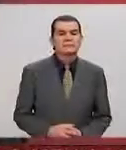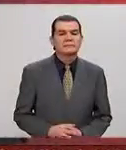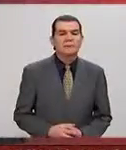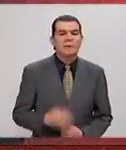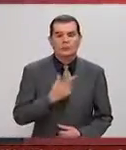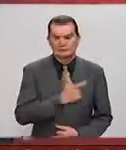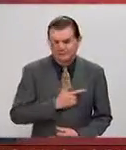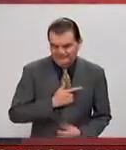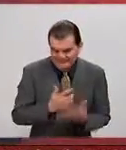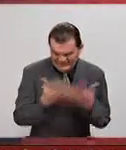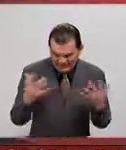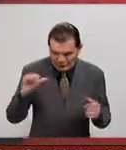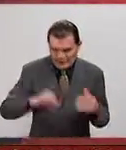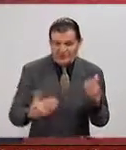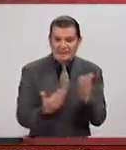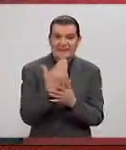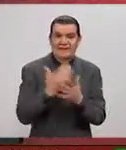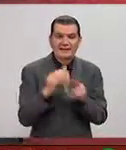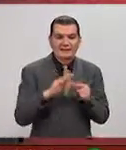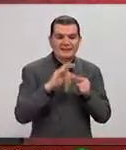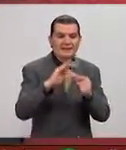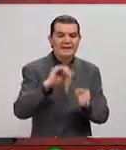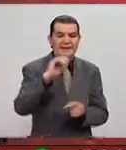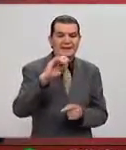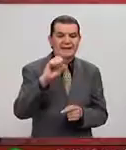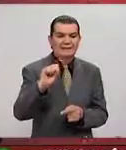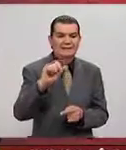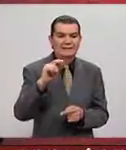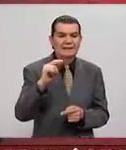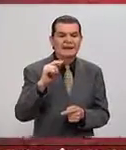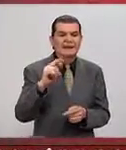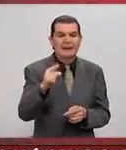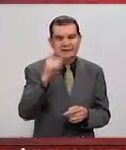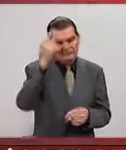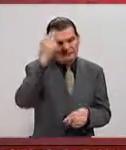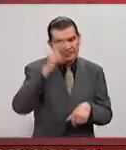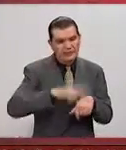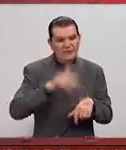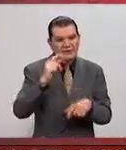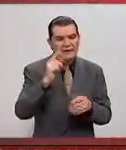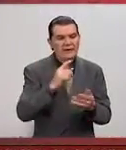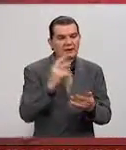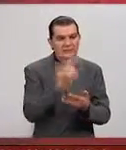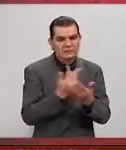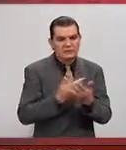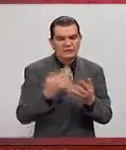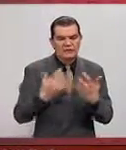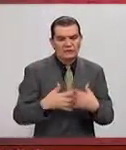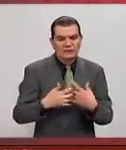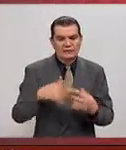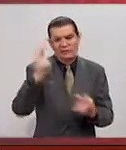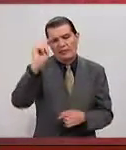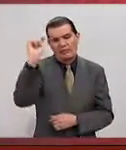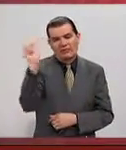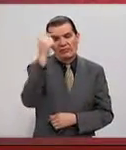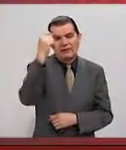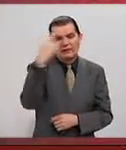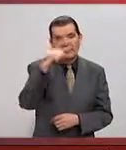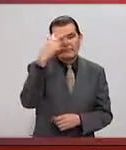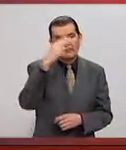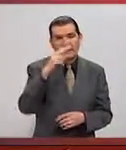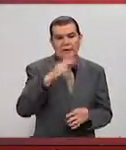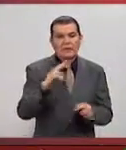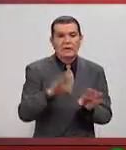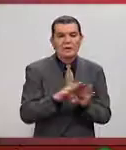Es un placer presentar esta mañana a Inés Álvarez y Casa, ella es la directora de la carrera de diseño industrial del Tecnológico de Monterrey Campus